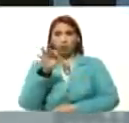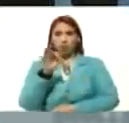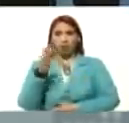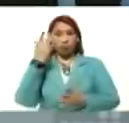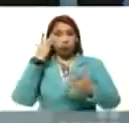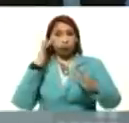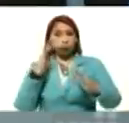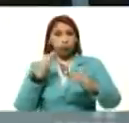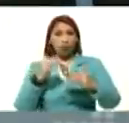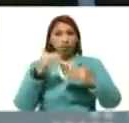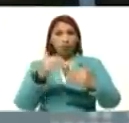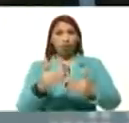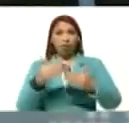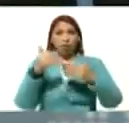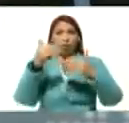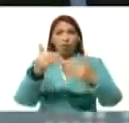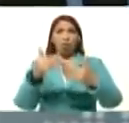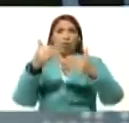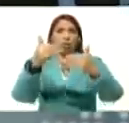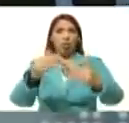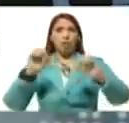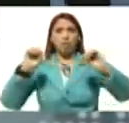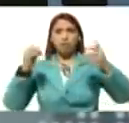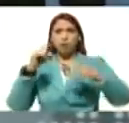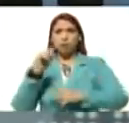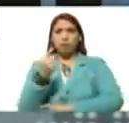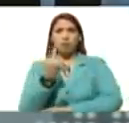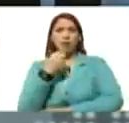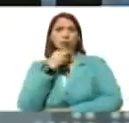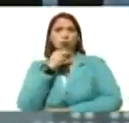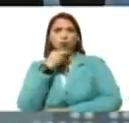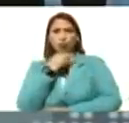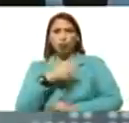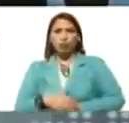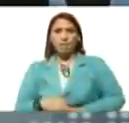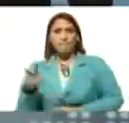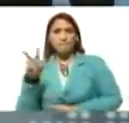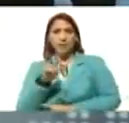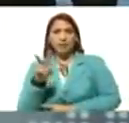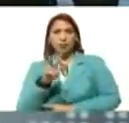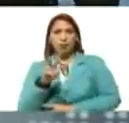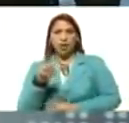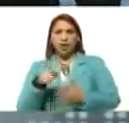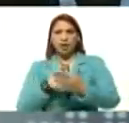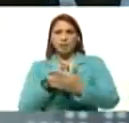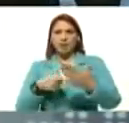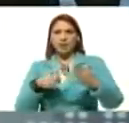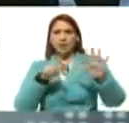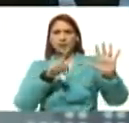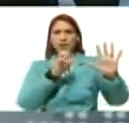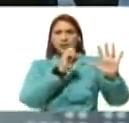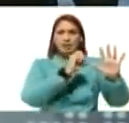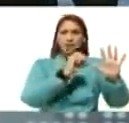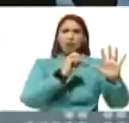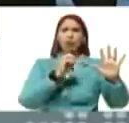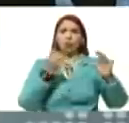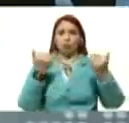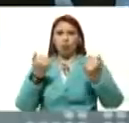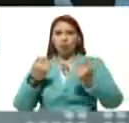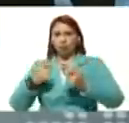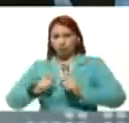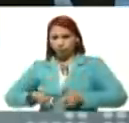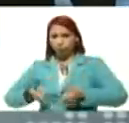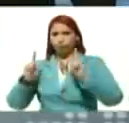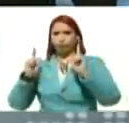retardar, el logro, del primero de octubre, que Venezuela elimina 6-0, y pone el Bolívar Digital, en